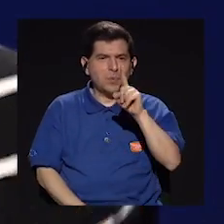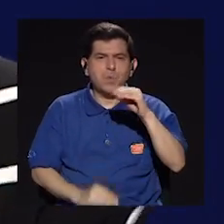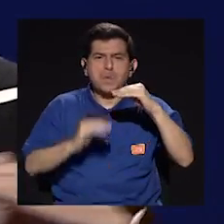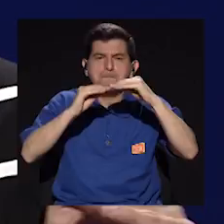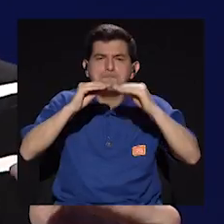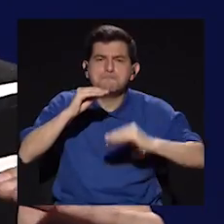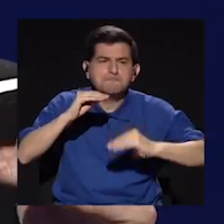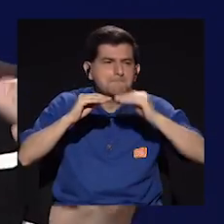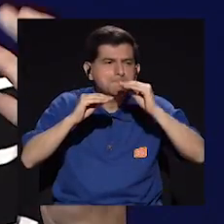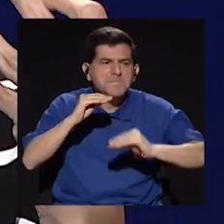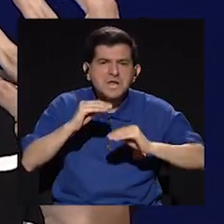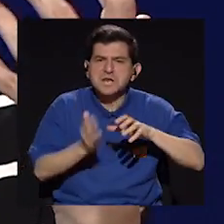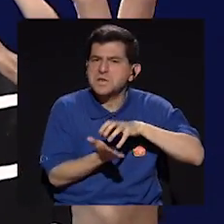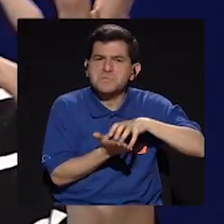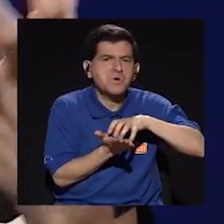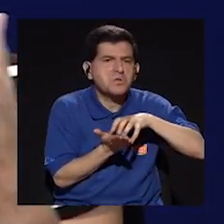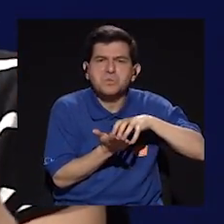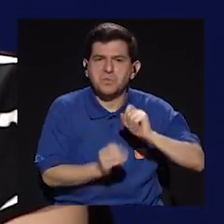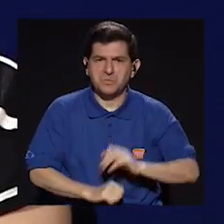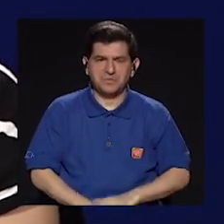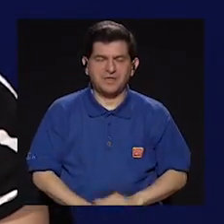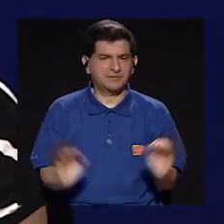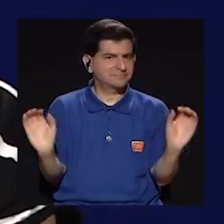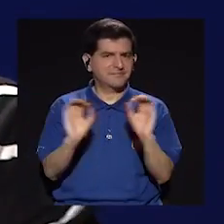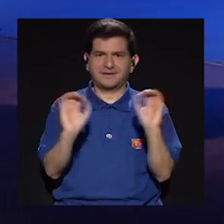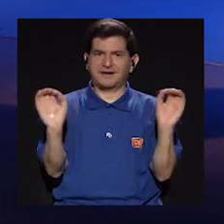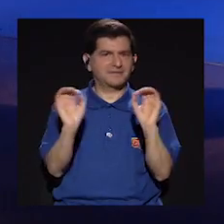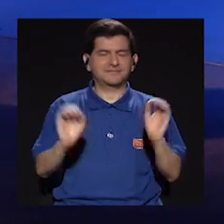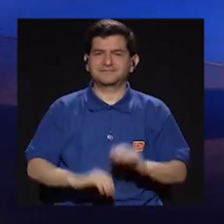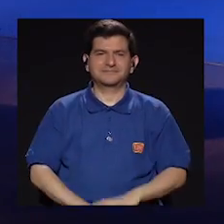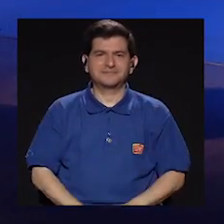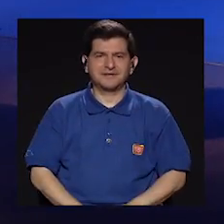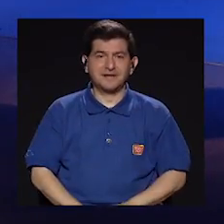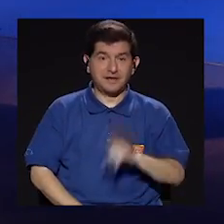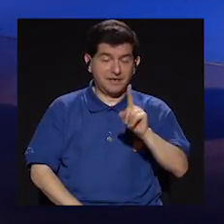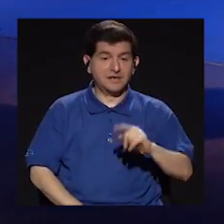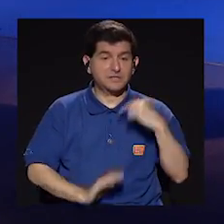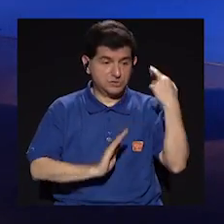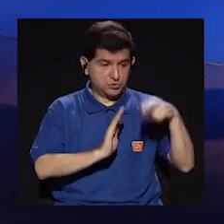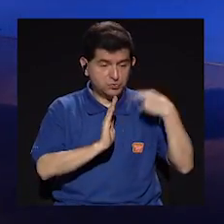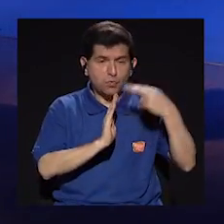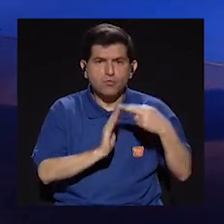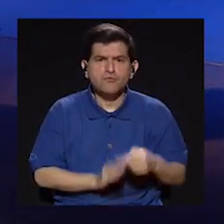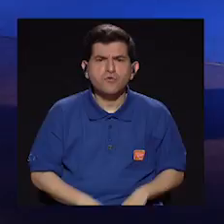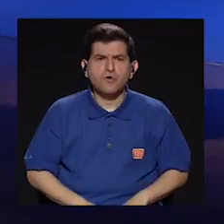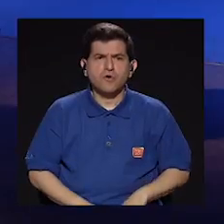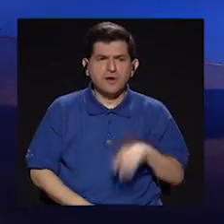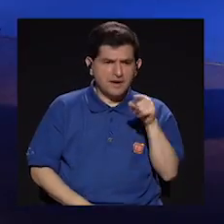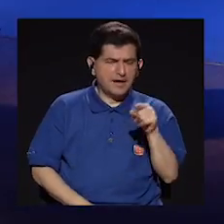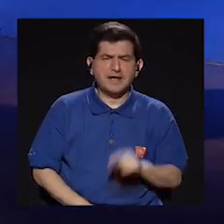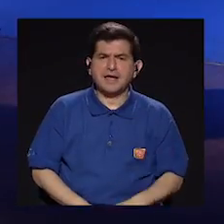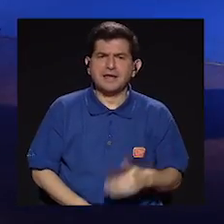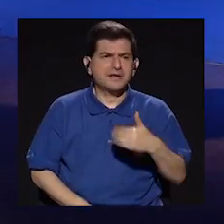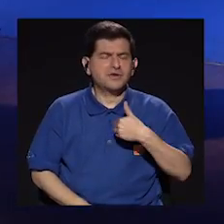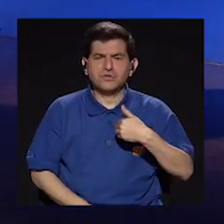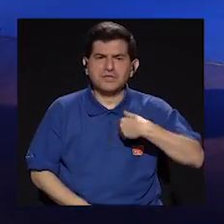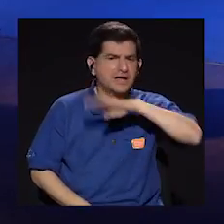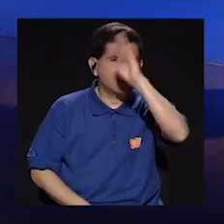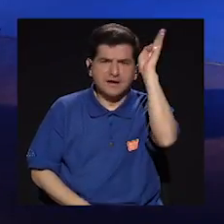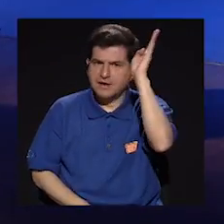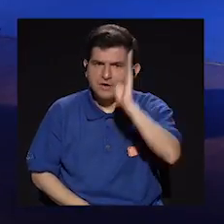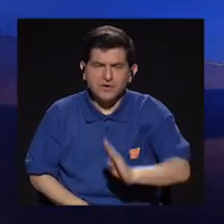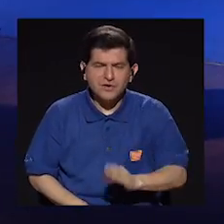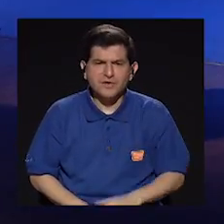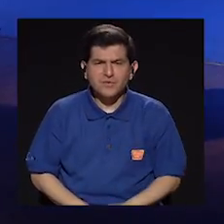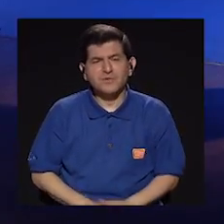sin un mínimo como cuestionamiento de, o sea, no, es como un personaje que acciona y que, de alguna manera, no hay en